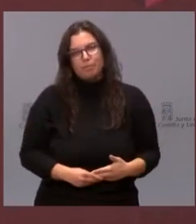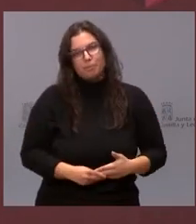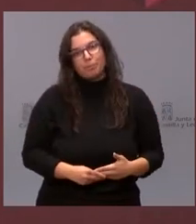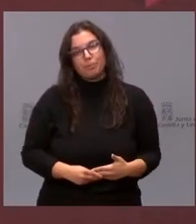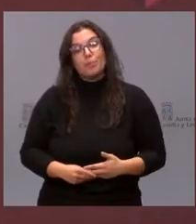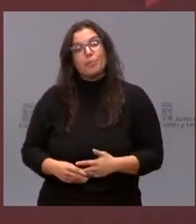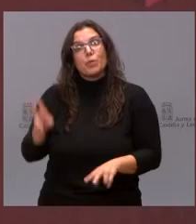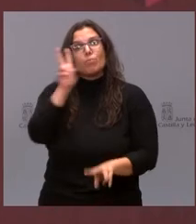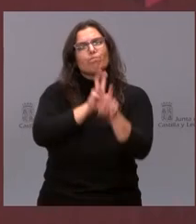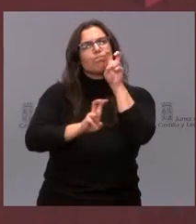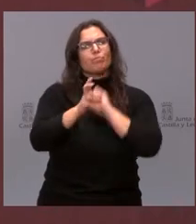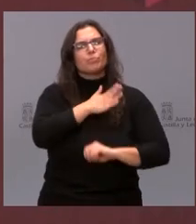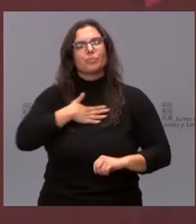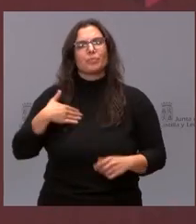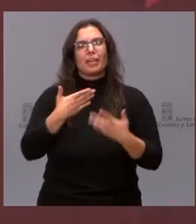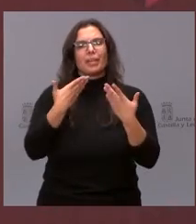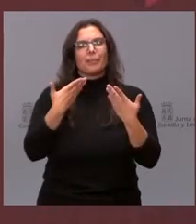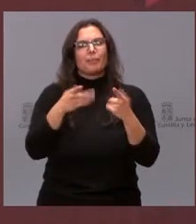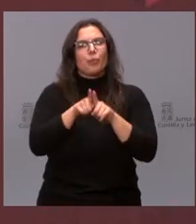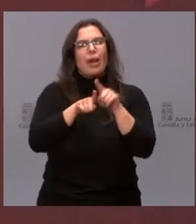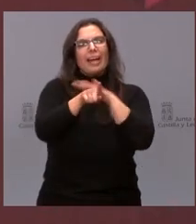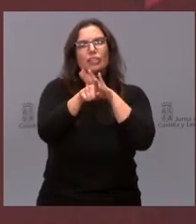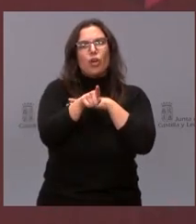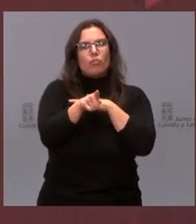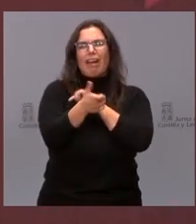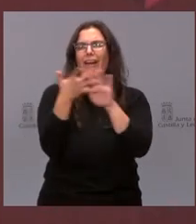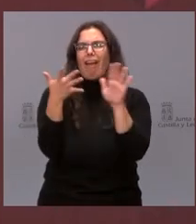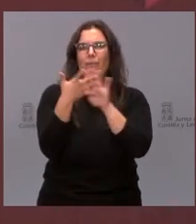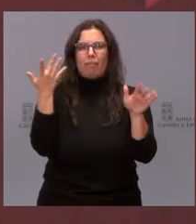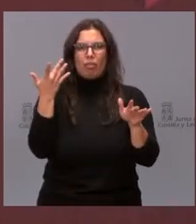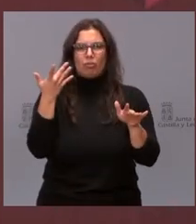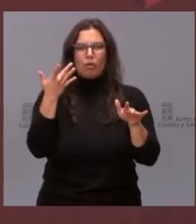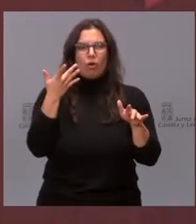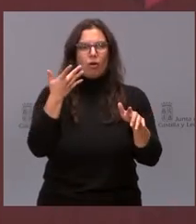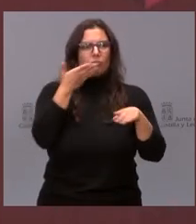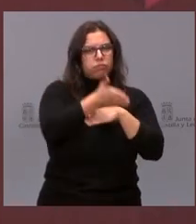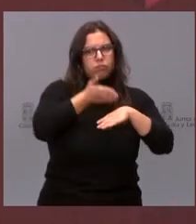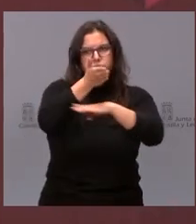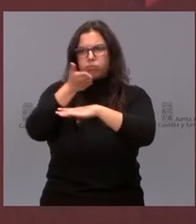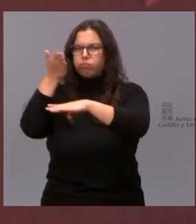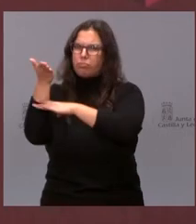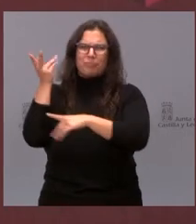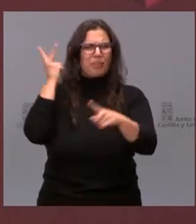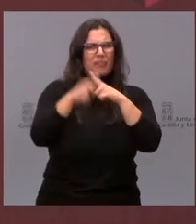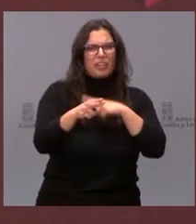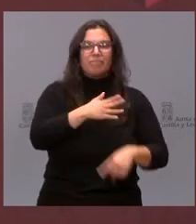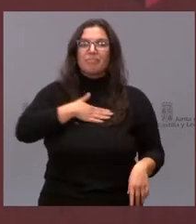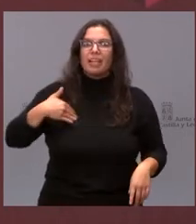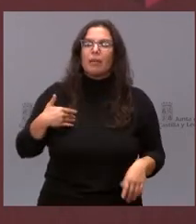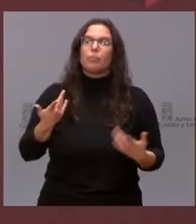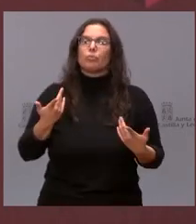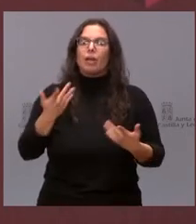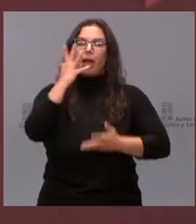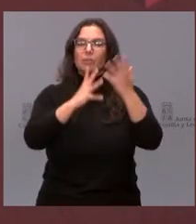Buscamos también agilizar los trámites, reducir la burocracia. Queremos una Administración cada vez con menos